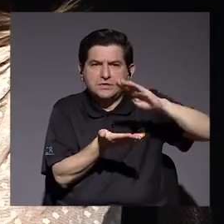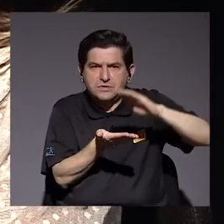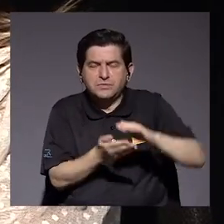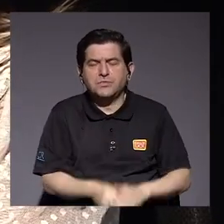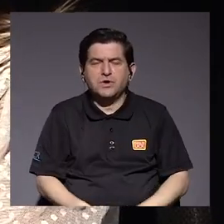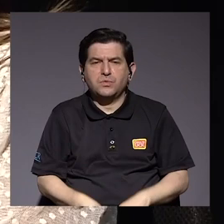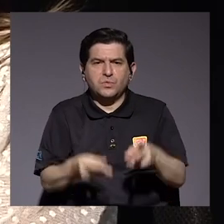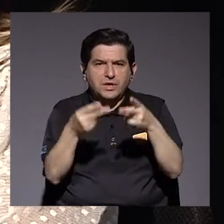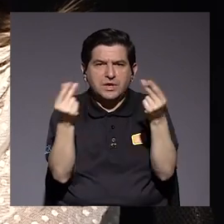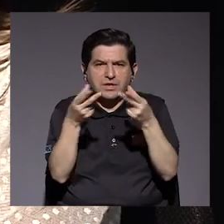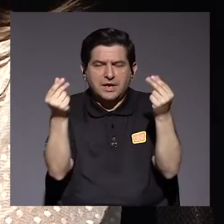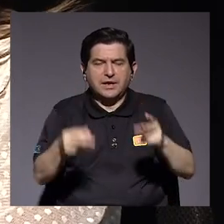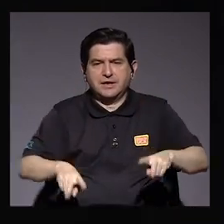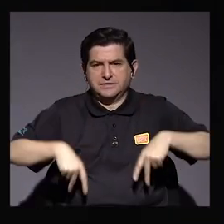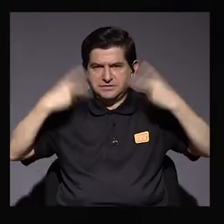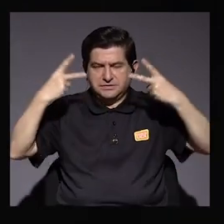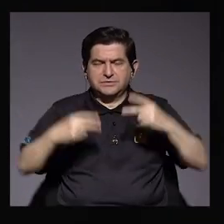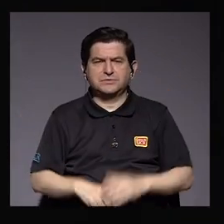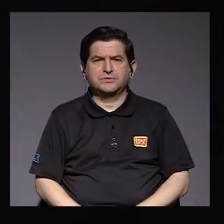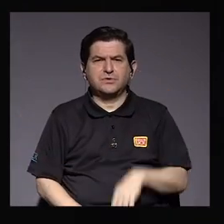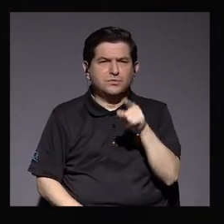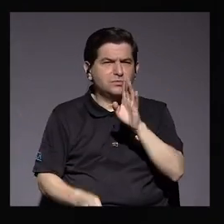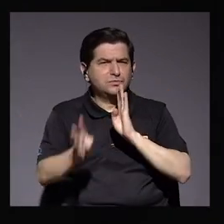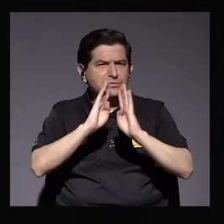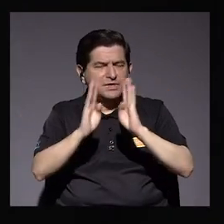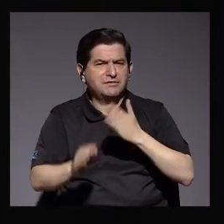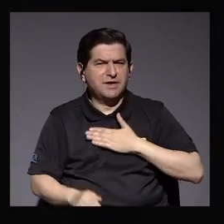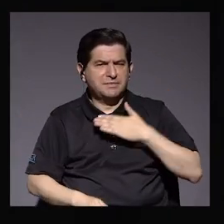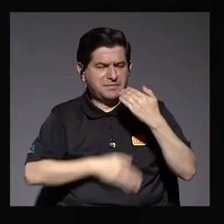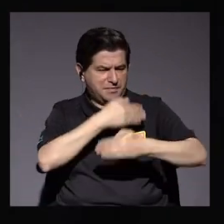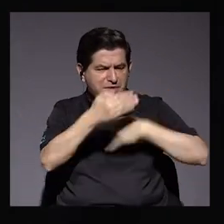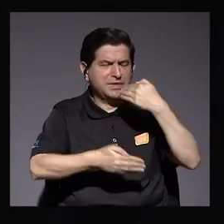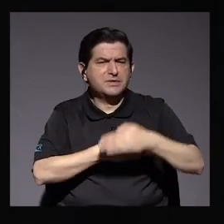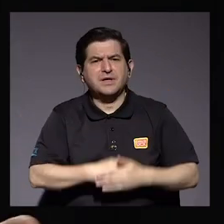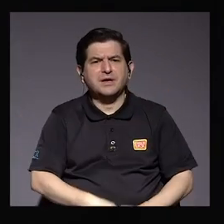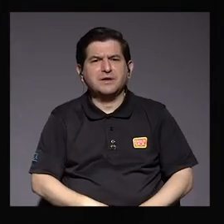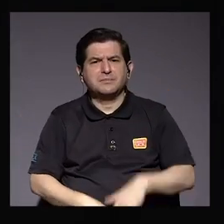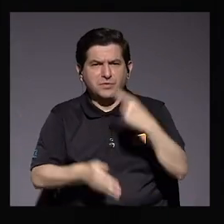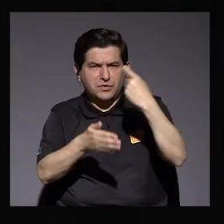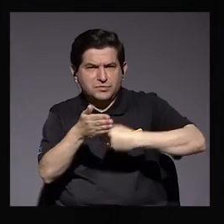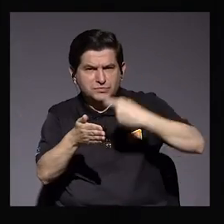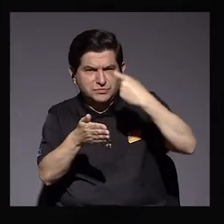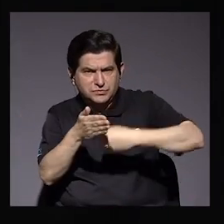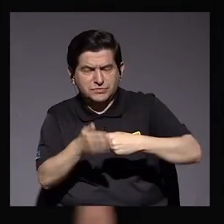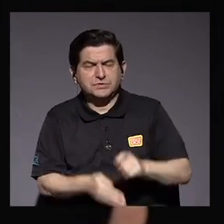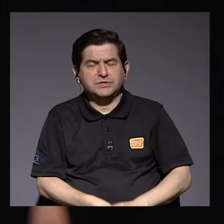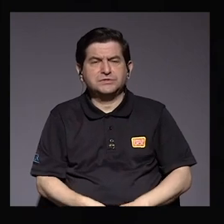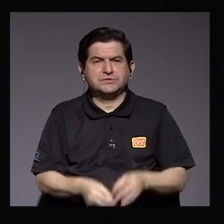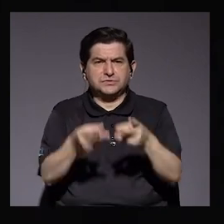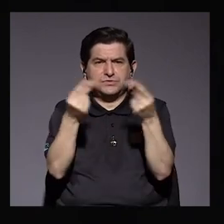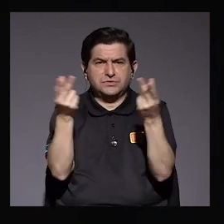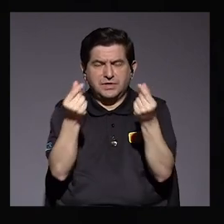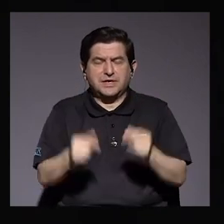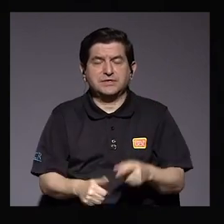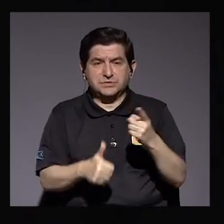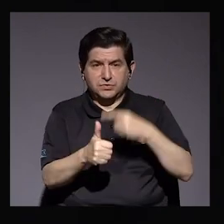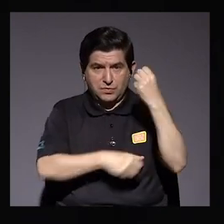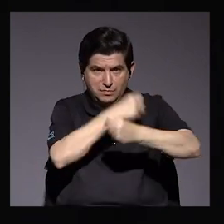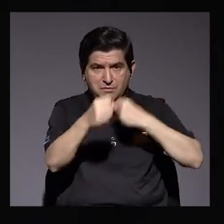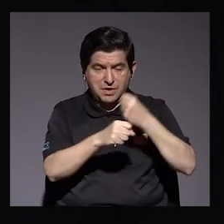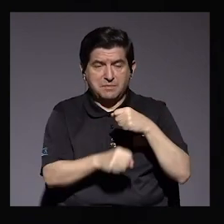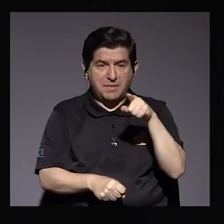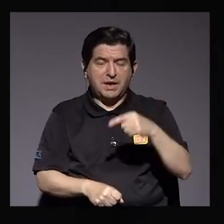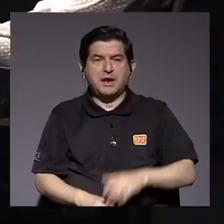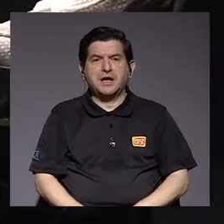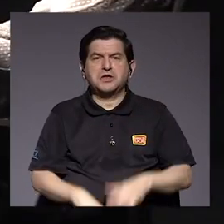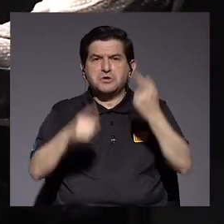de reducción del costo de vida. La primera vez que hablo con ustedes, usted me hablaba de todo el proceso fiscal, que es una de las conquistas iniciales, sobre todo en